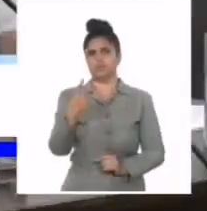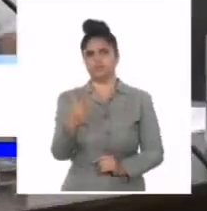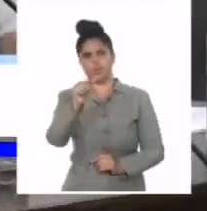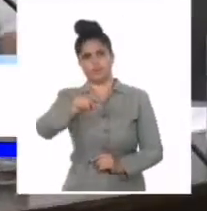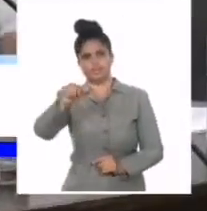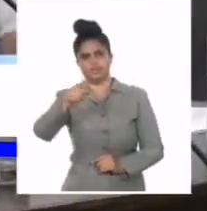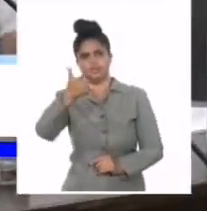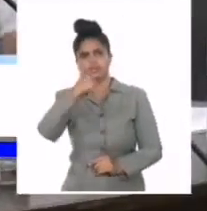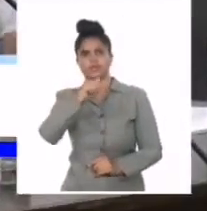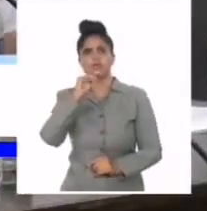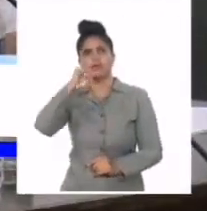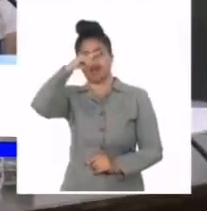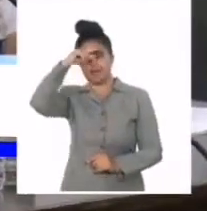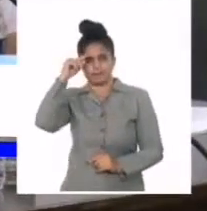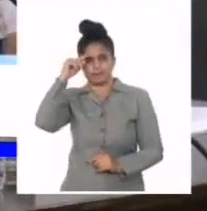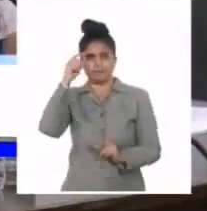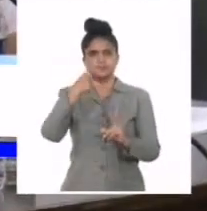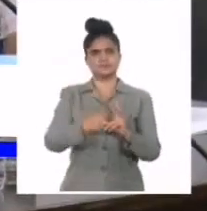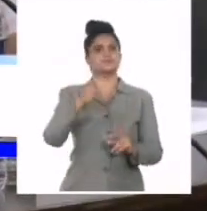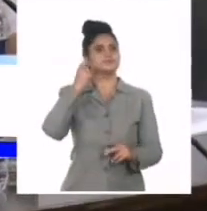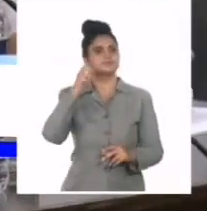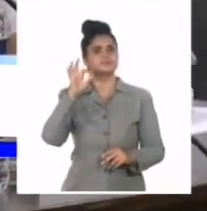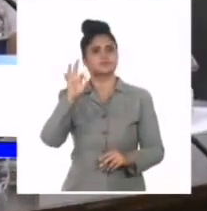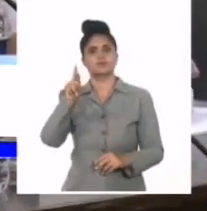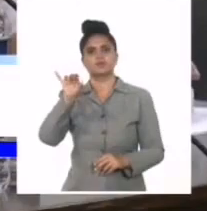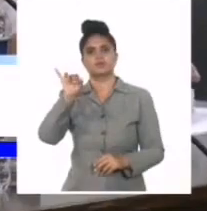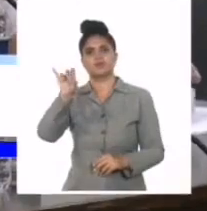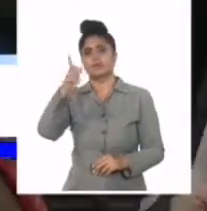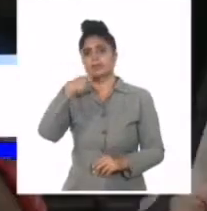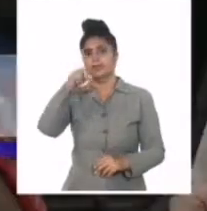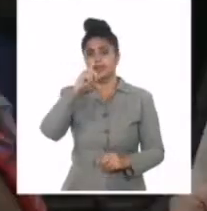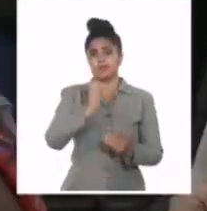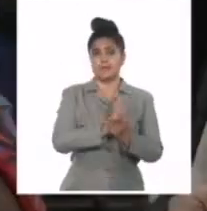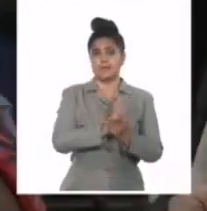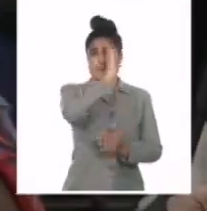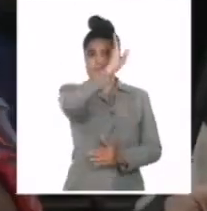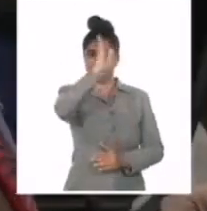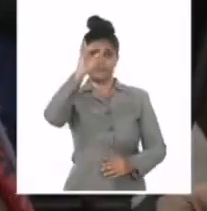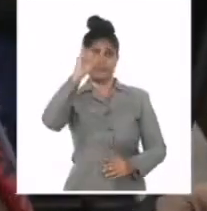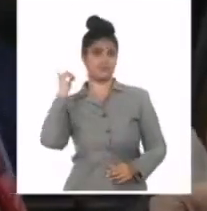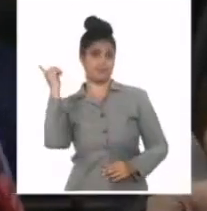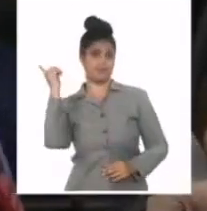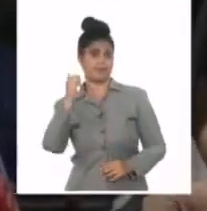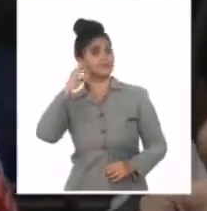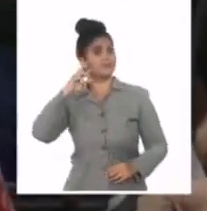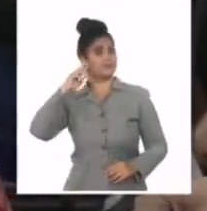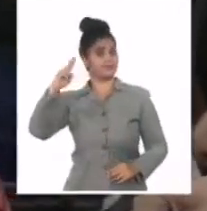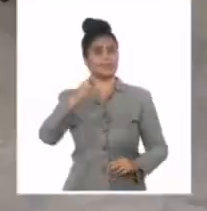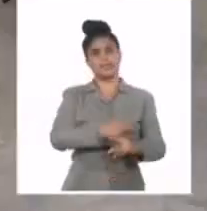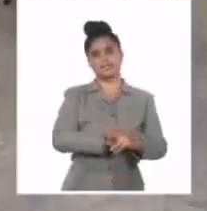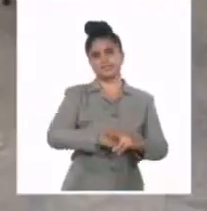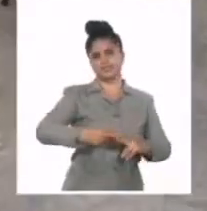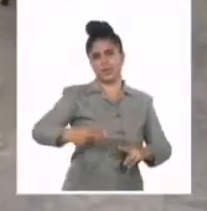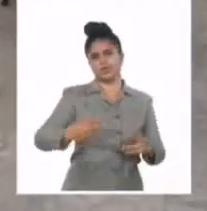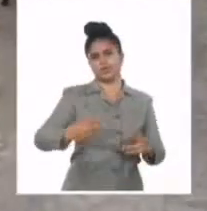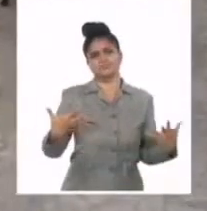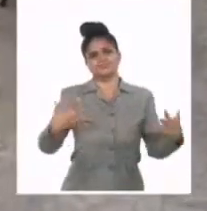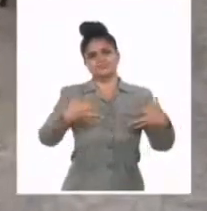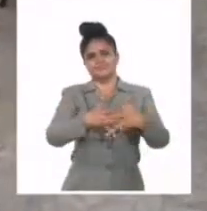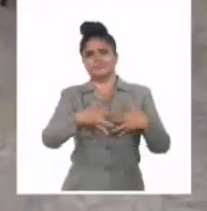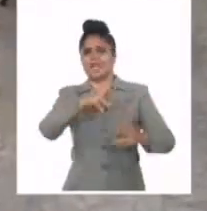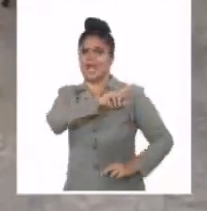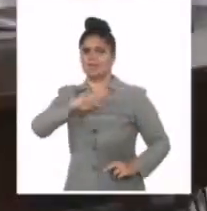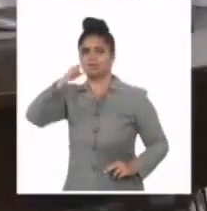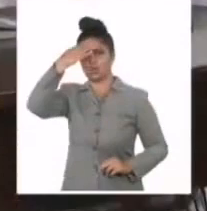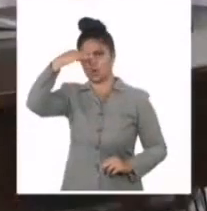Kupul y Froilán González. Desde la Biblioteca Nacional de Cuba se rememoraron historias que se acercan a la Revolución Cubana y a sus